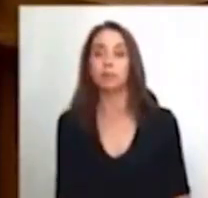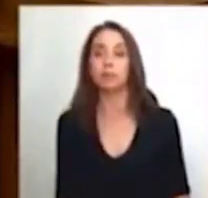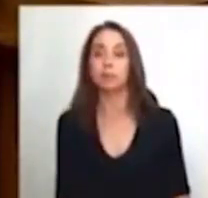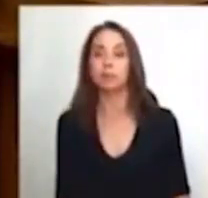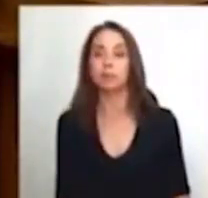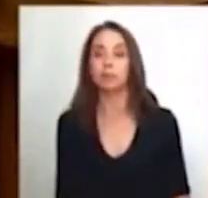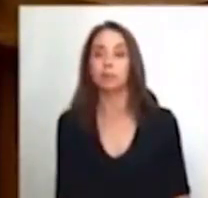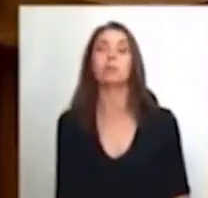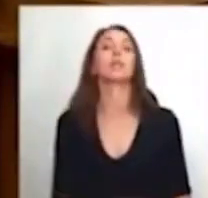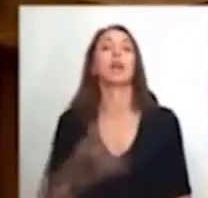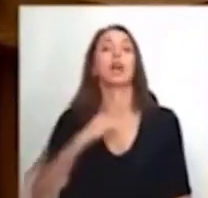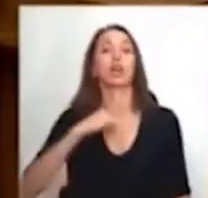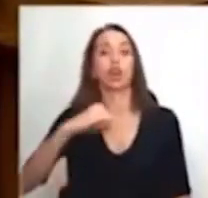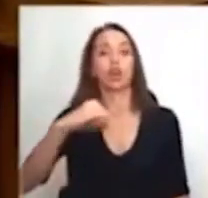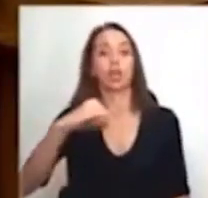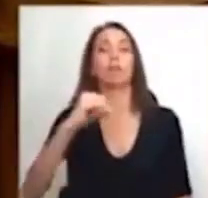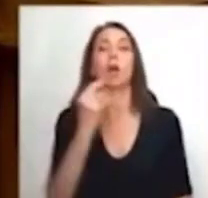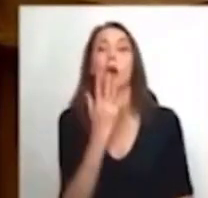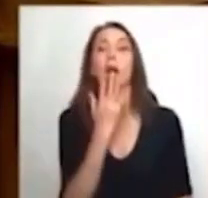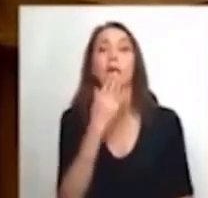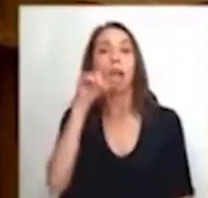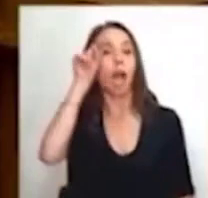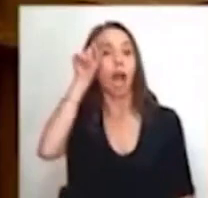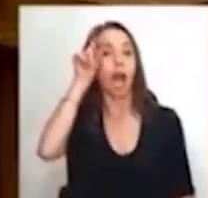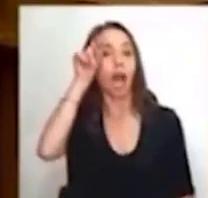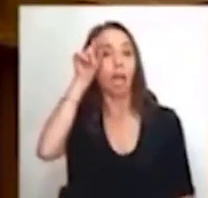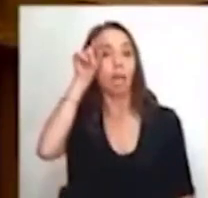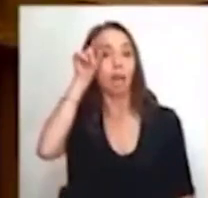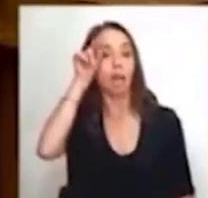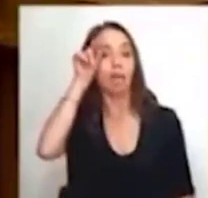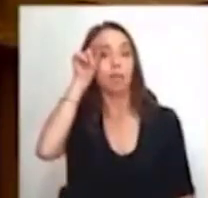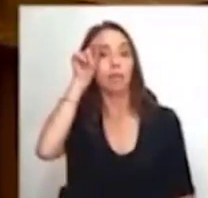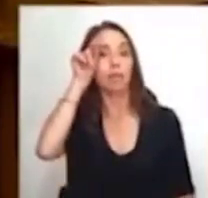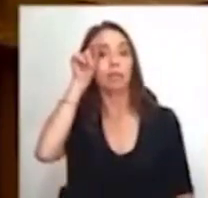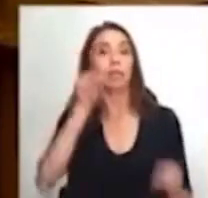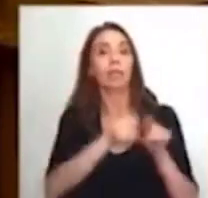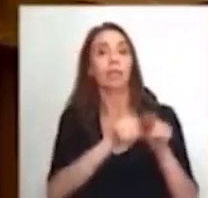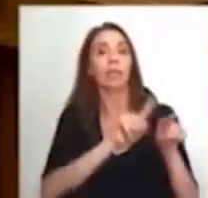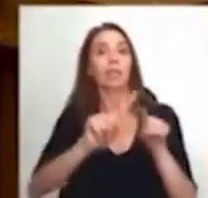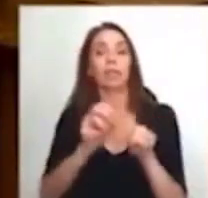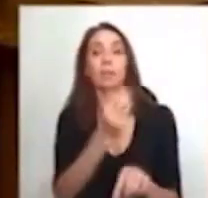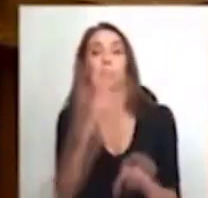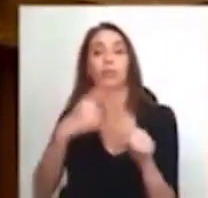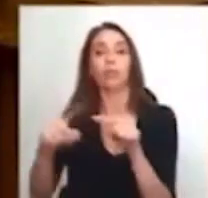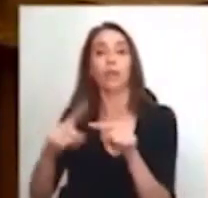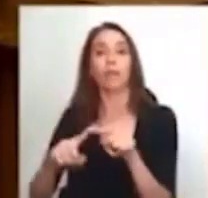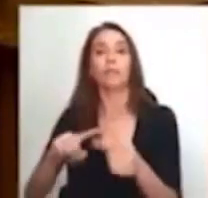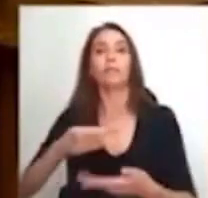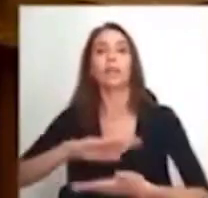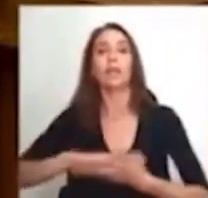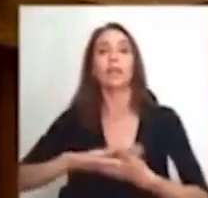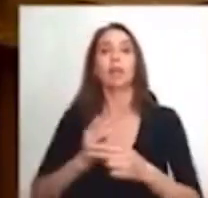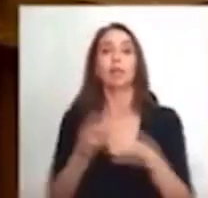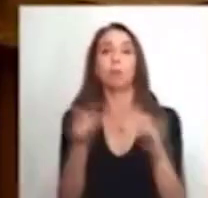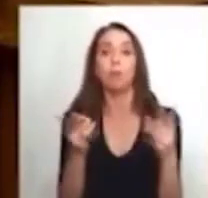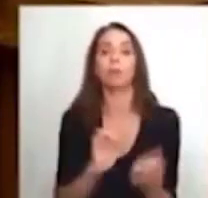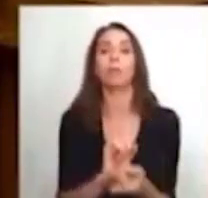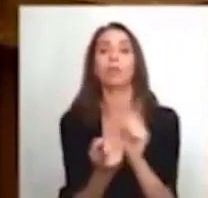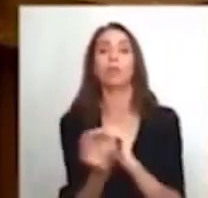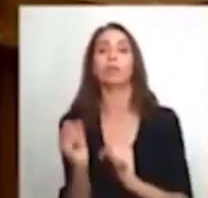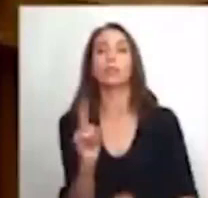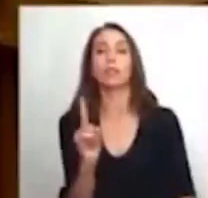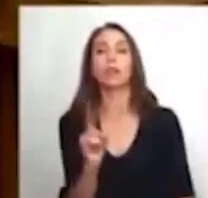Continuaría hablando en alemán, como ha sucedido en una serie de ocasiones, en actos públicos, si no fuese porque es una